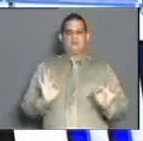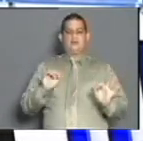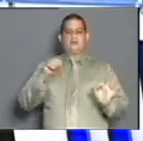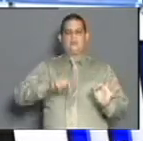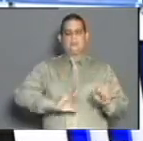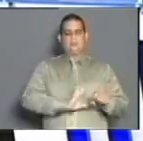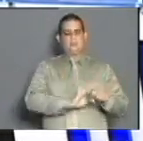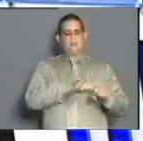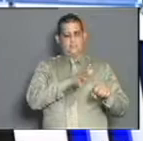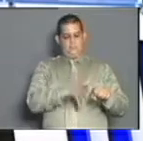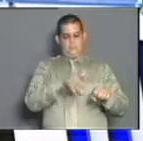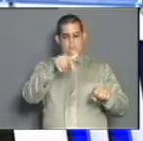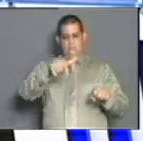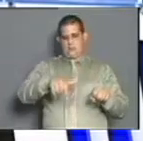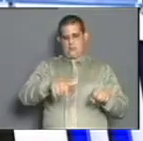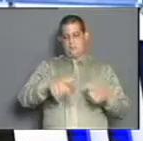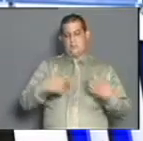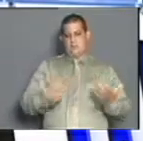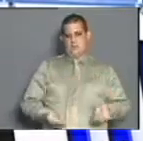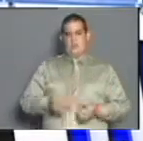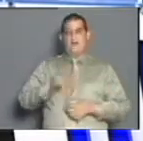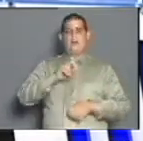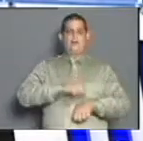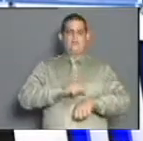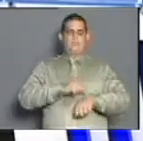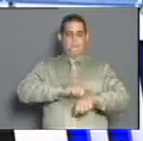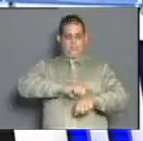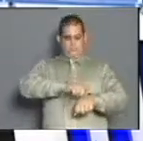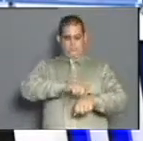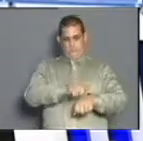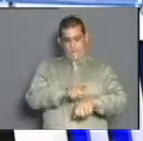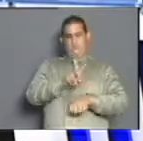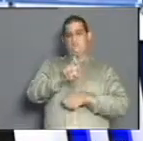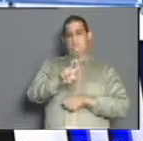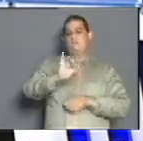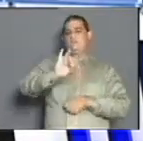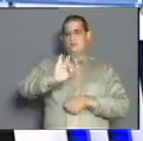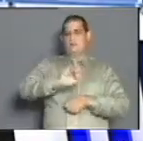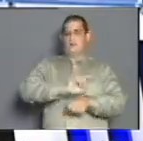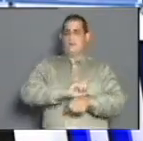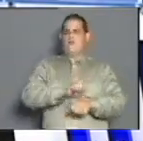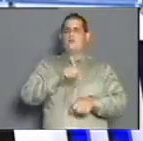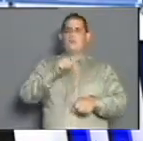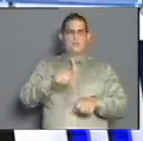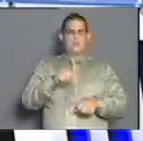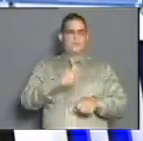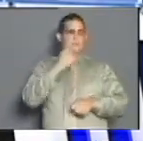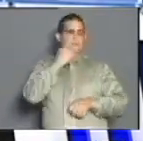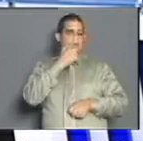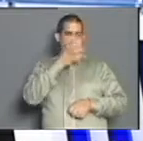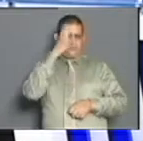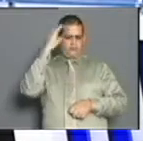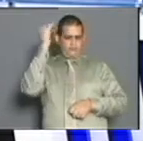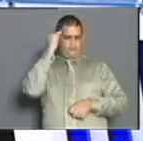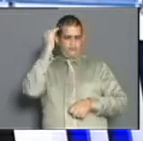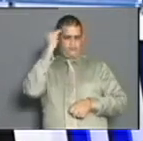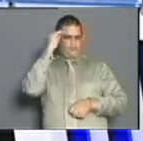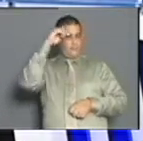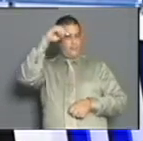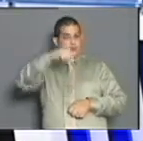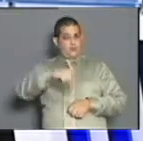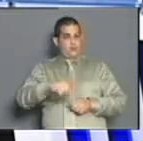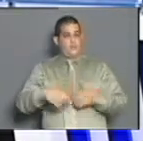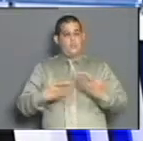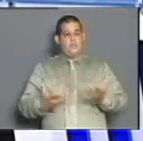la COVID-19 en la provincia de Holguín. 27 minutos para actualizarlos de todo lo que acontece a nivel de enfrentamiento a la pandemia. Hoy en nuestra